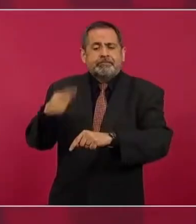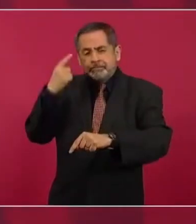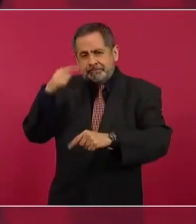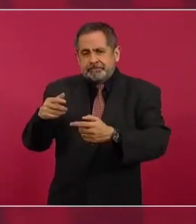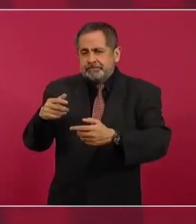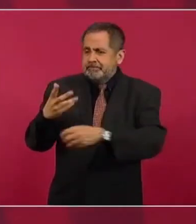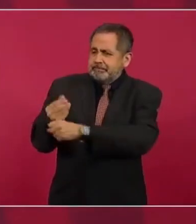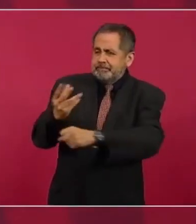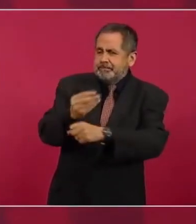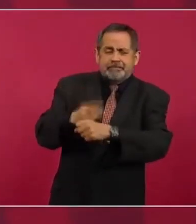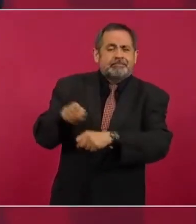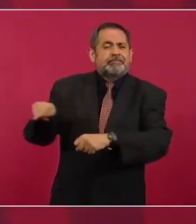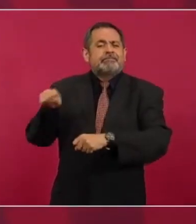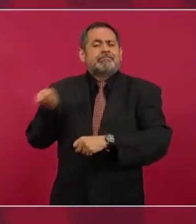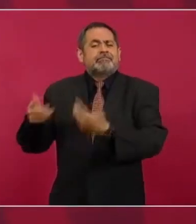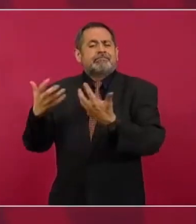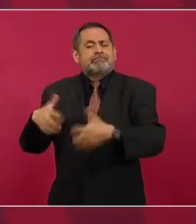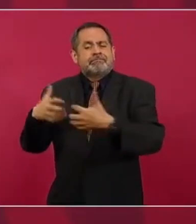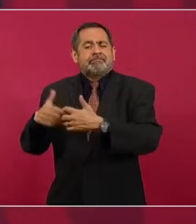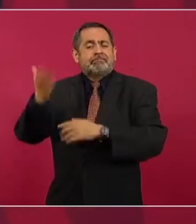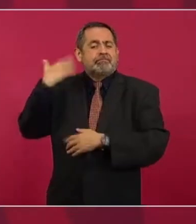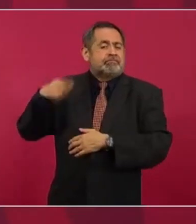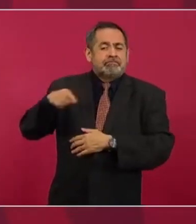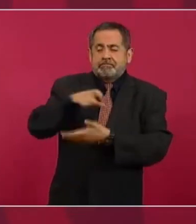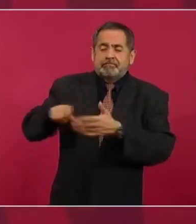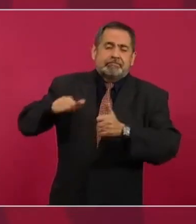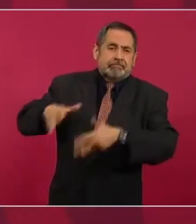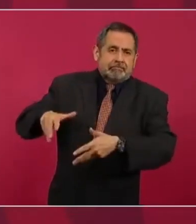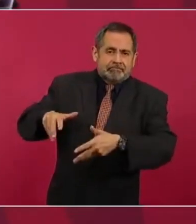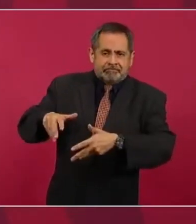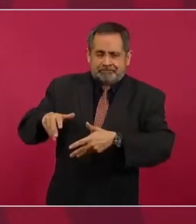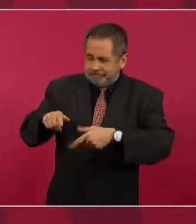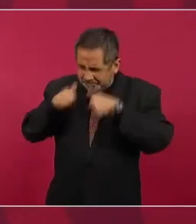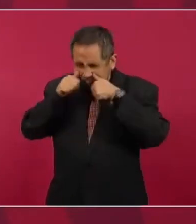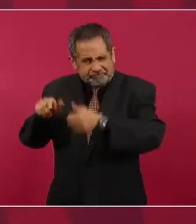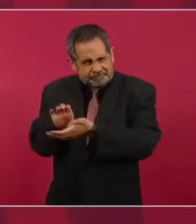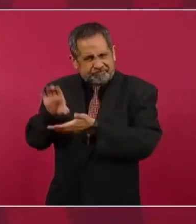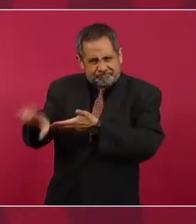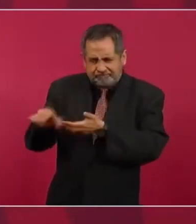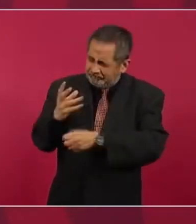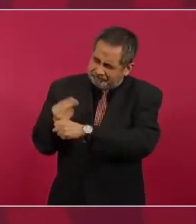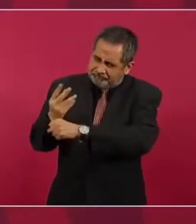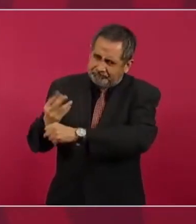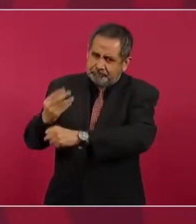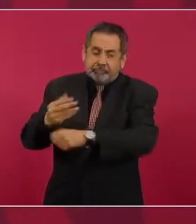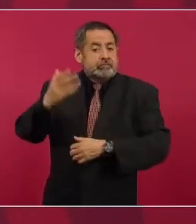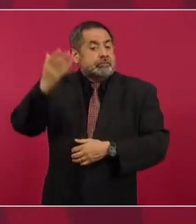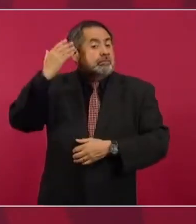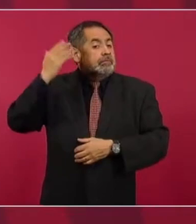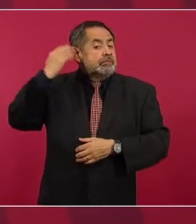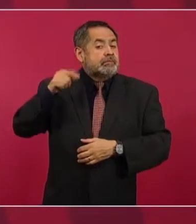rehabilitar las plantas que se compraron, que fue una operación